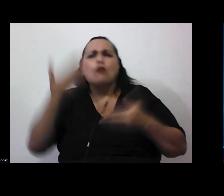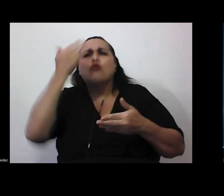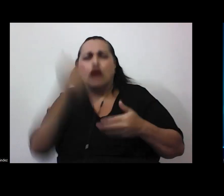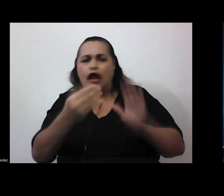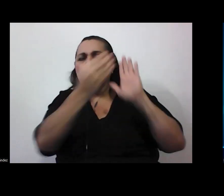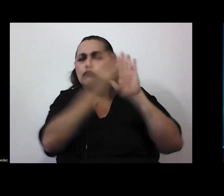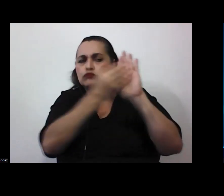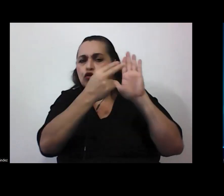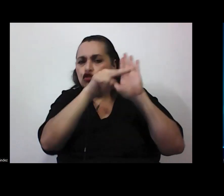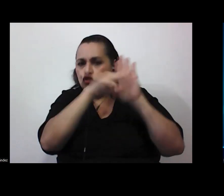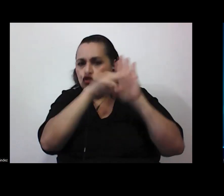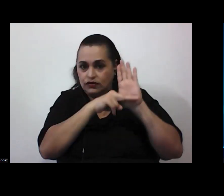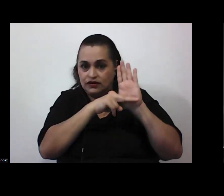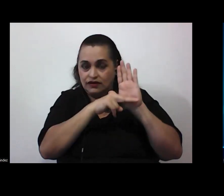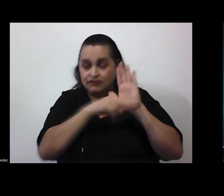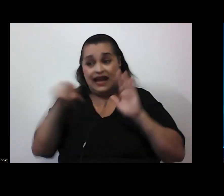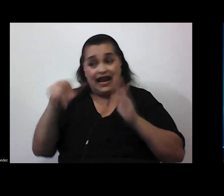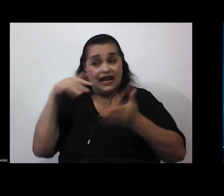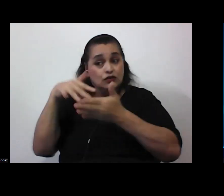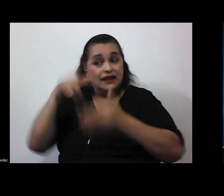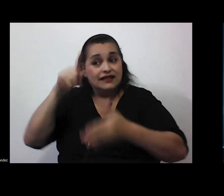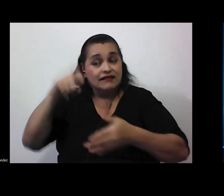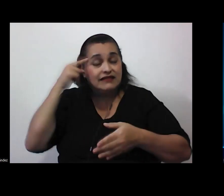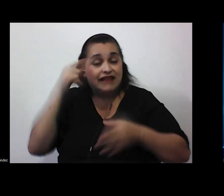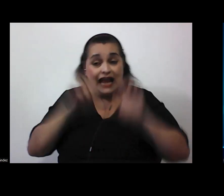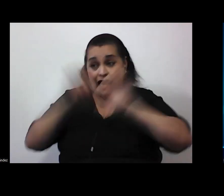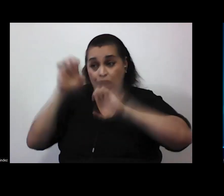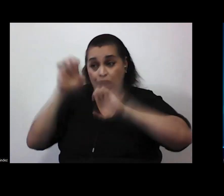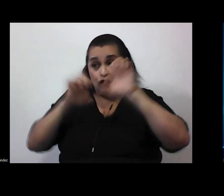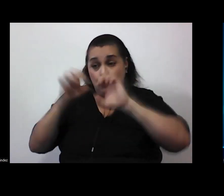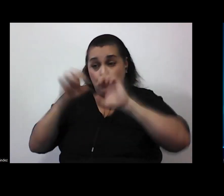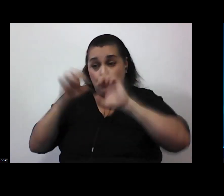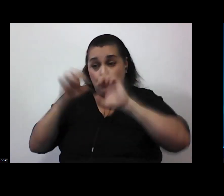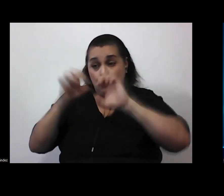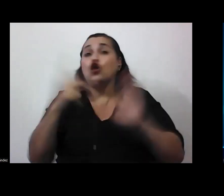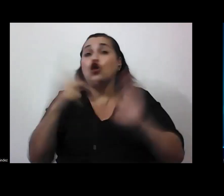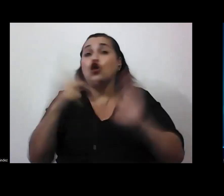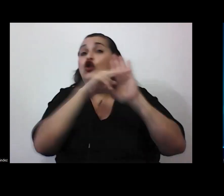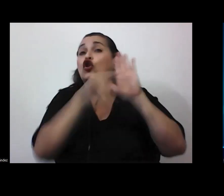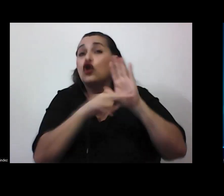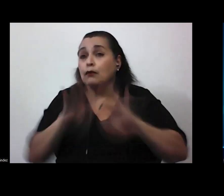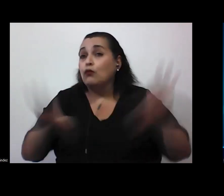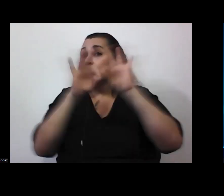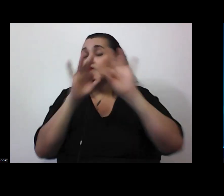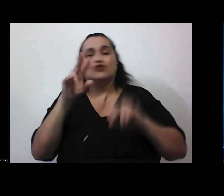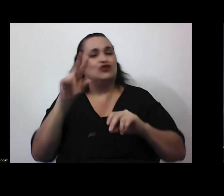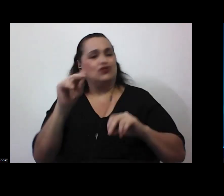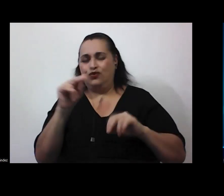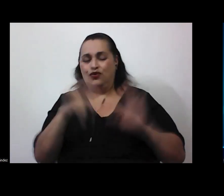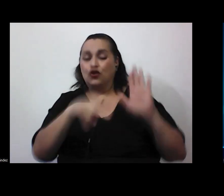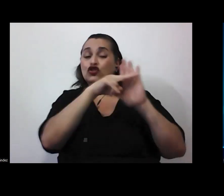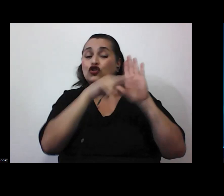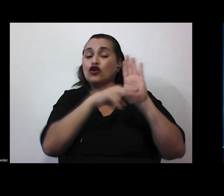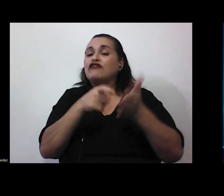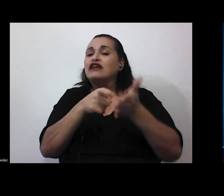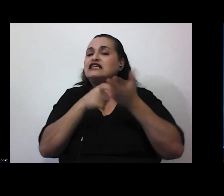poner y los estudiantes tienen que saber que la evaluación no consiste en poner una nota poner una nota es un requisito formal